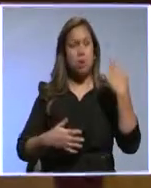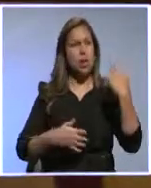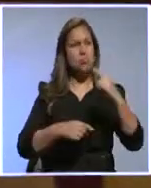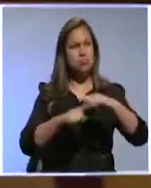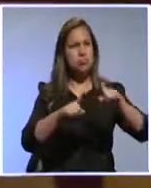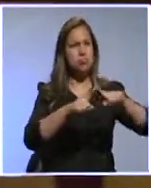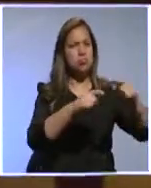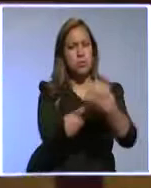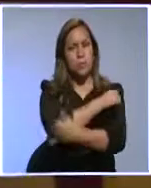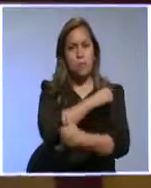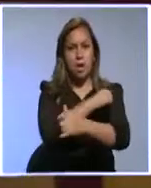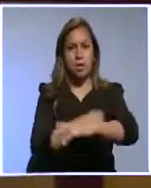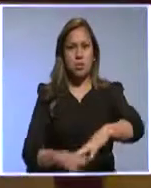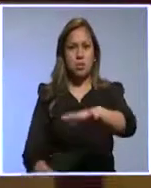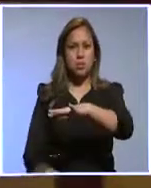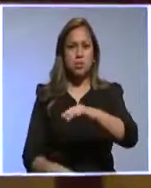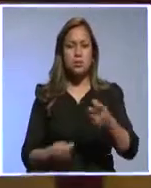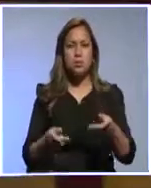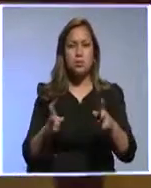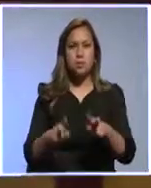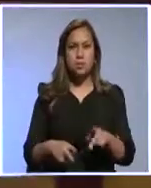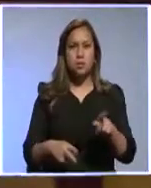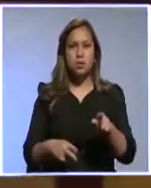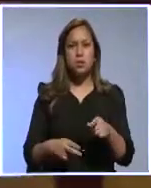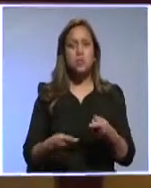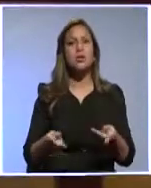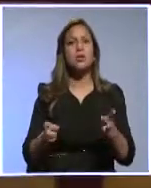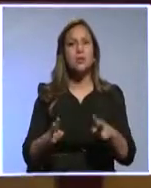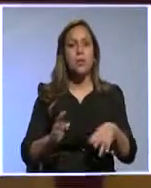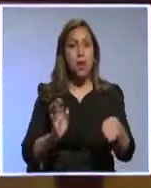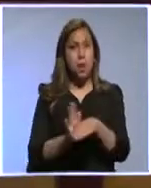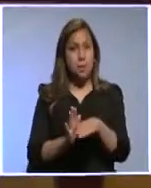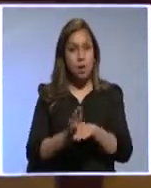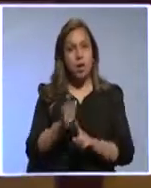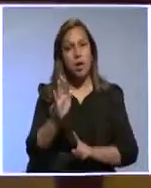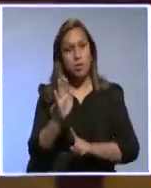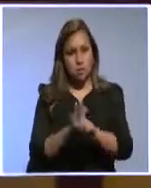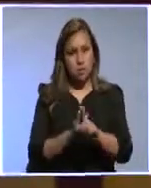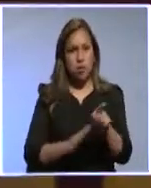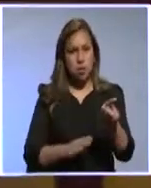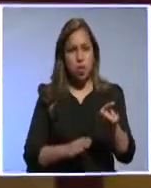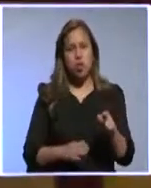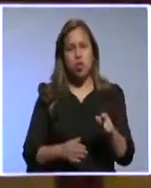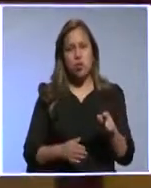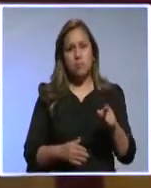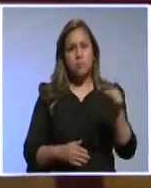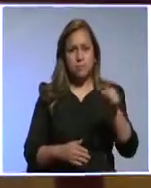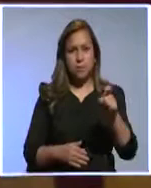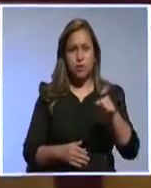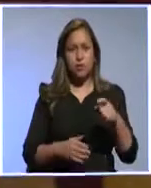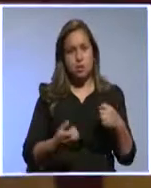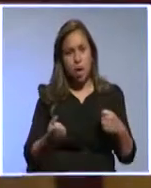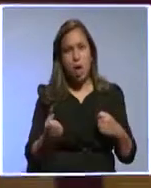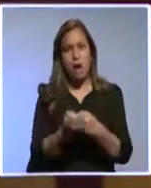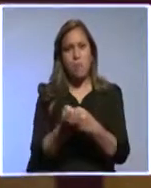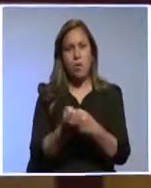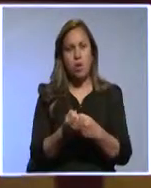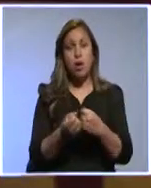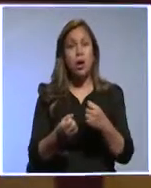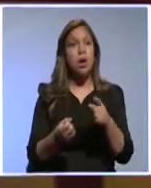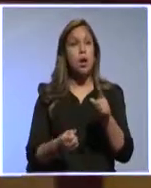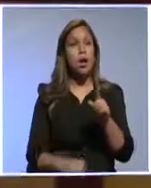visión que tiene que tener la banca de desarrollo para asumir este reto. Por ejemplo, ya el IFC